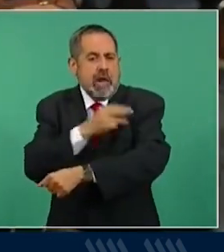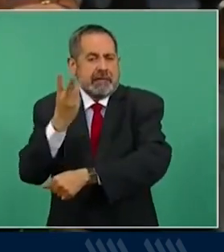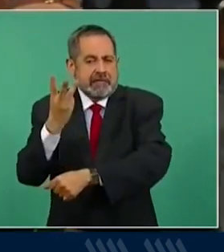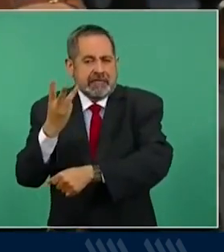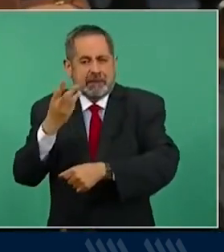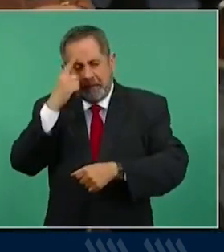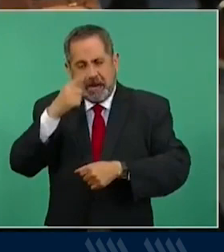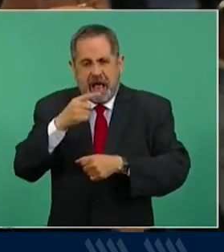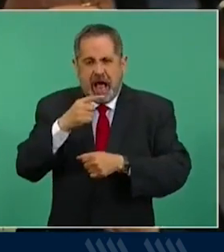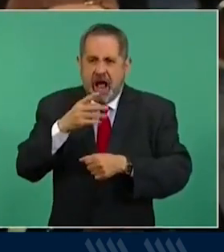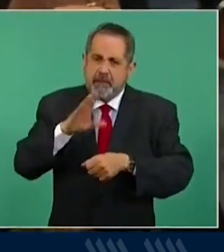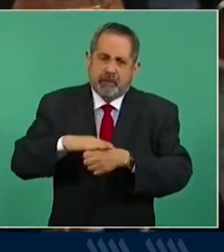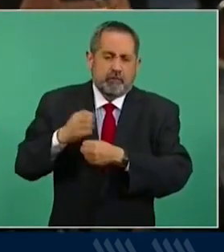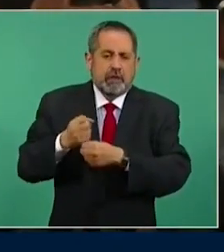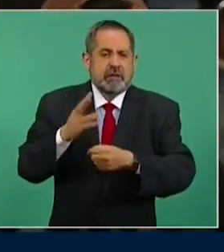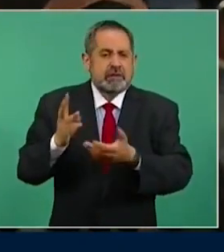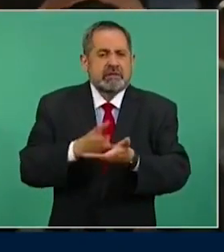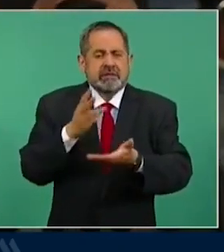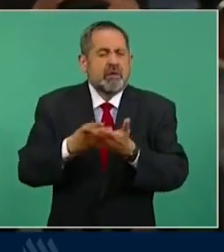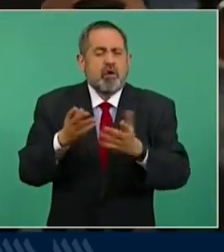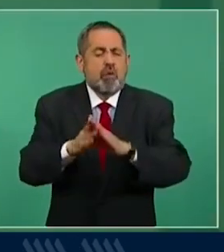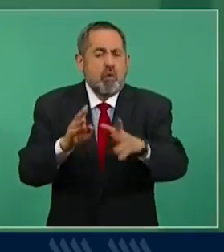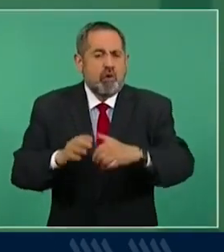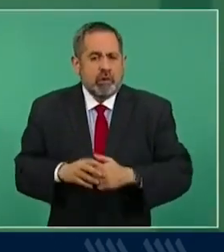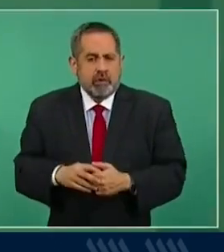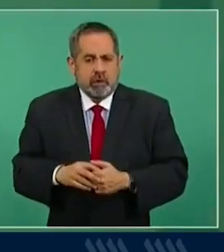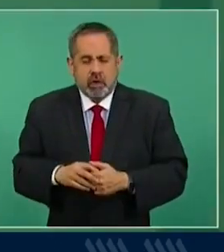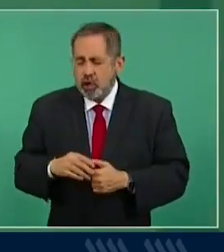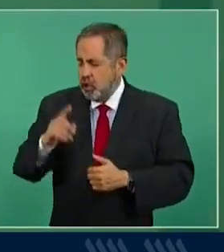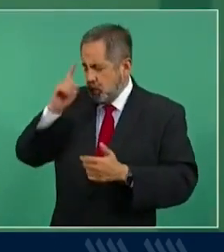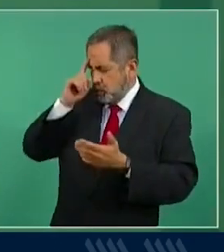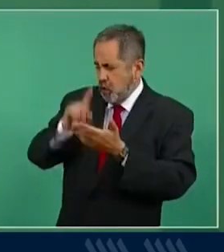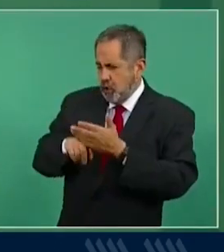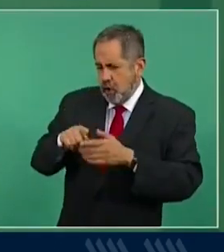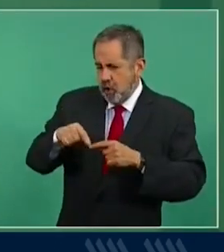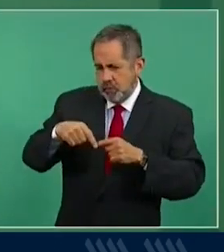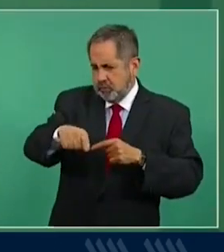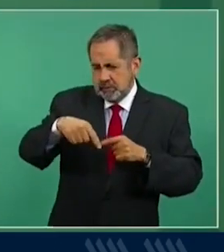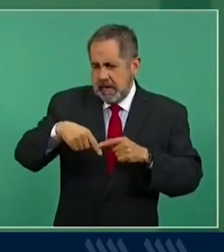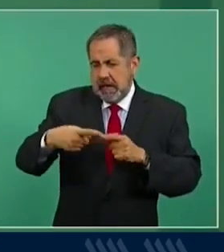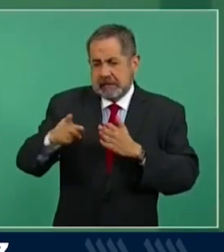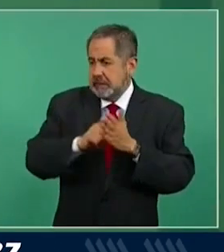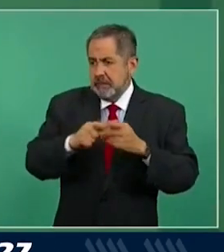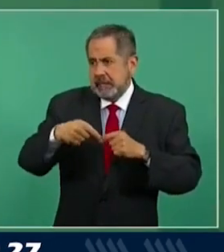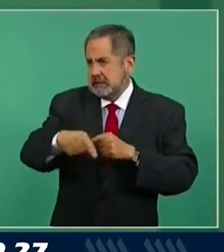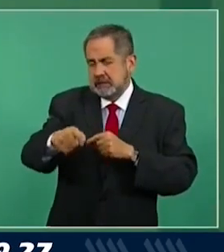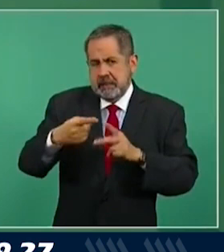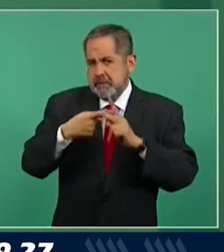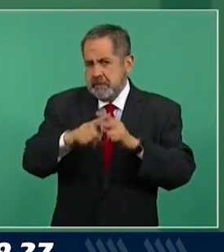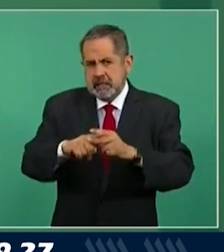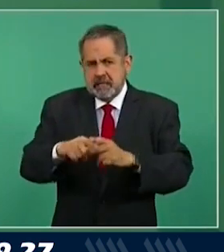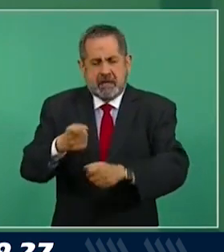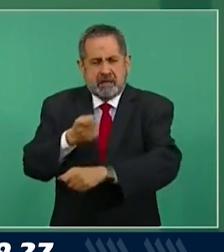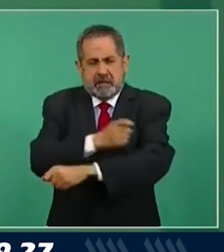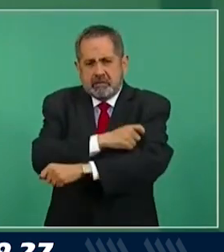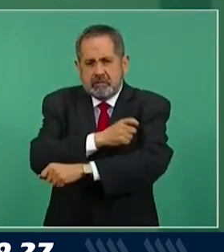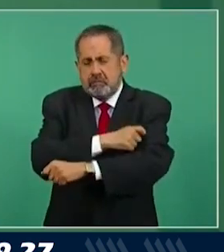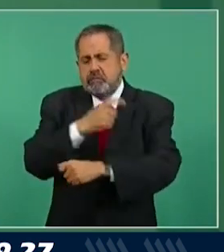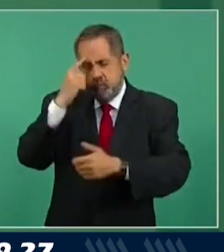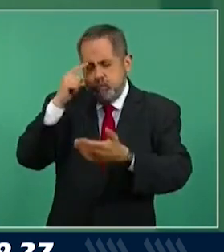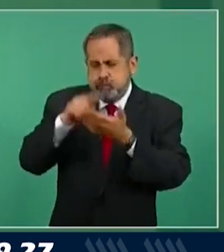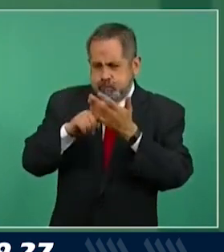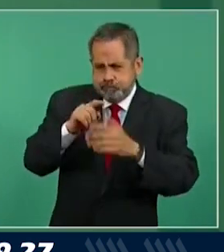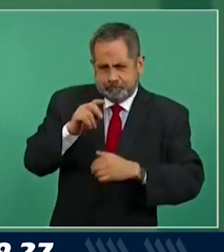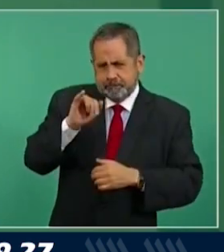alguna fecha, algún mes, será diciembre, será enero? Yo creo que va a ser ya en este mes, en este mes,